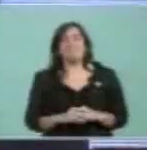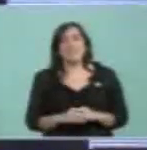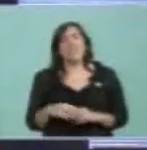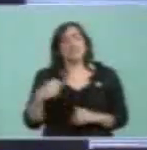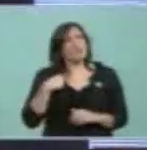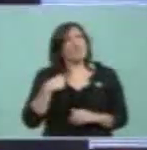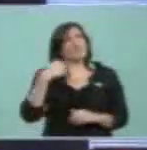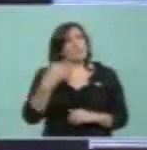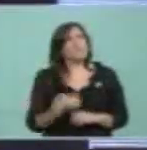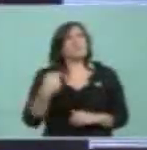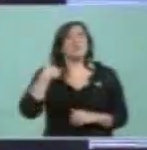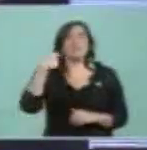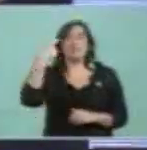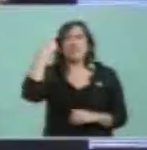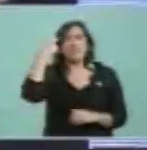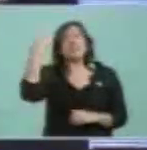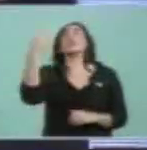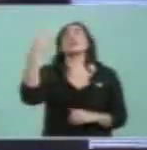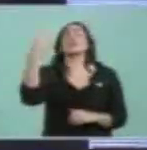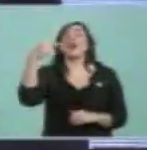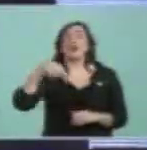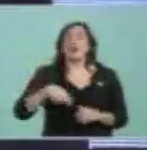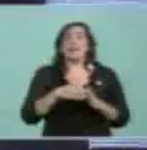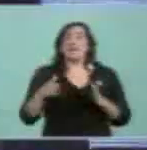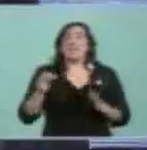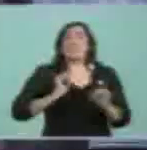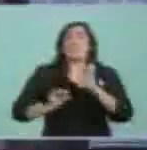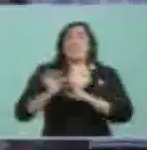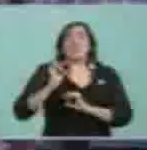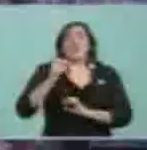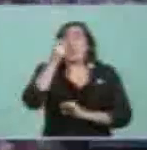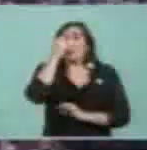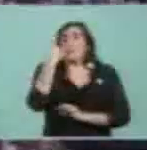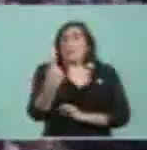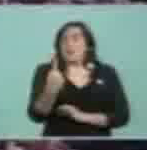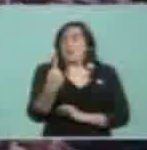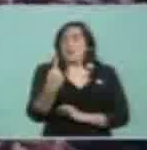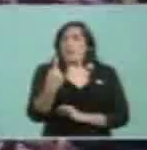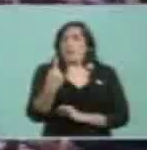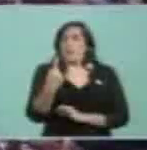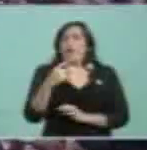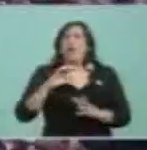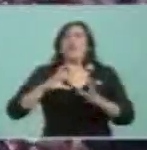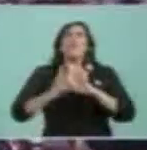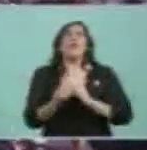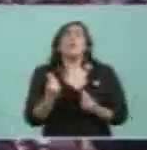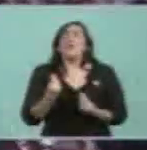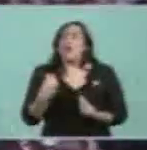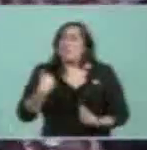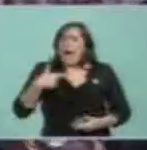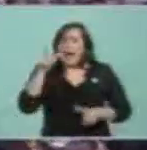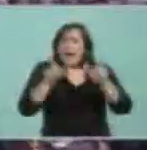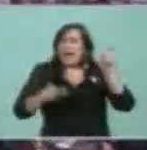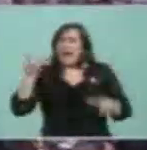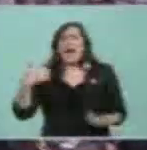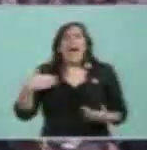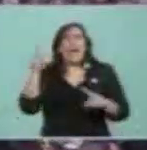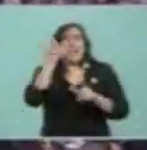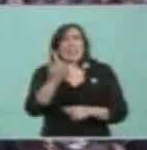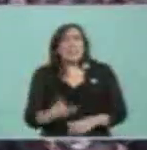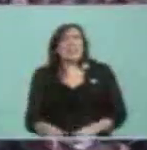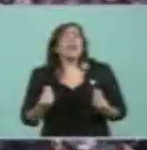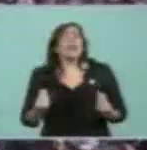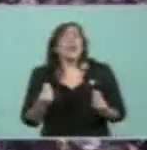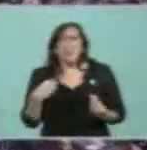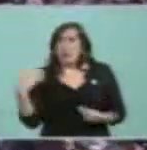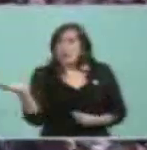Y yo creo que este siglo XXI no se encuentra de otra manera a los argentinos. No es que no se encuentre a todos